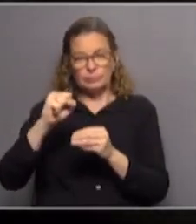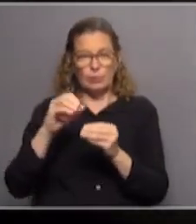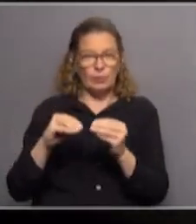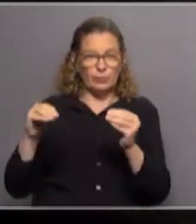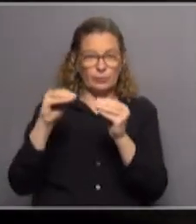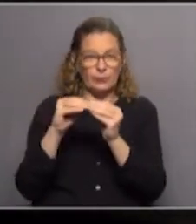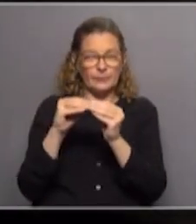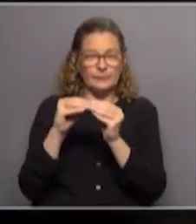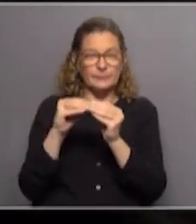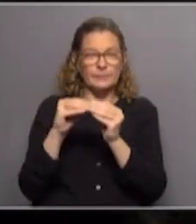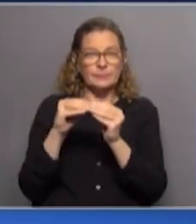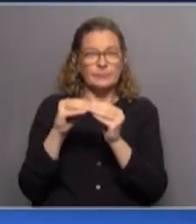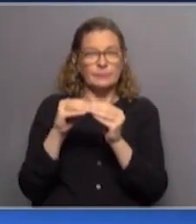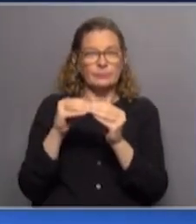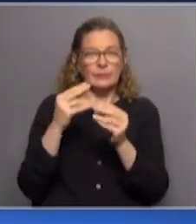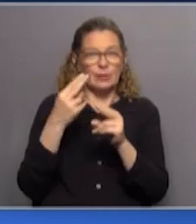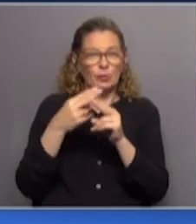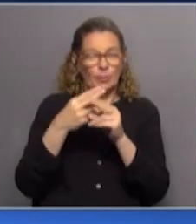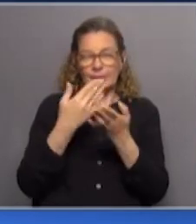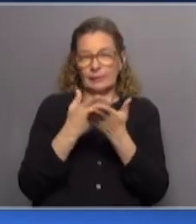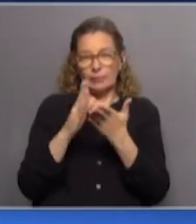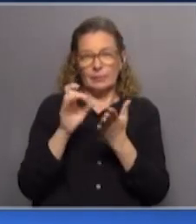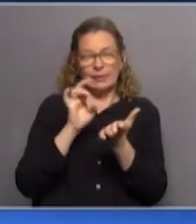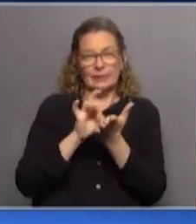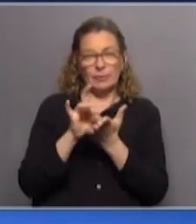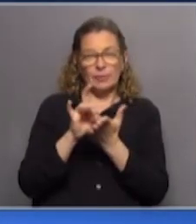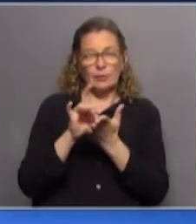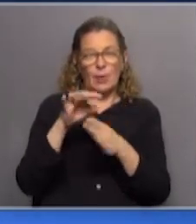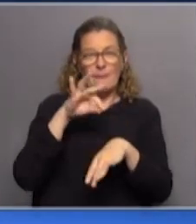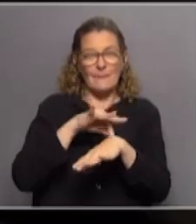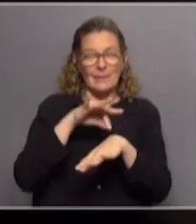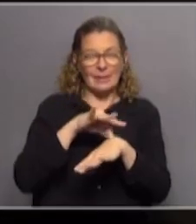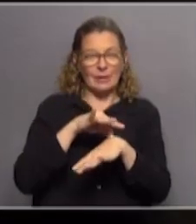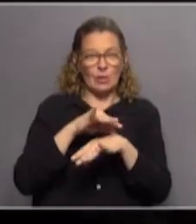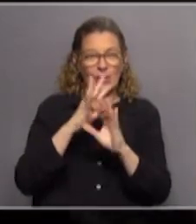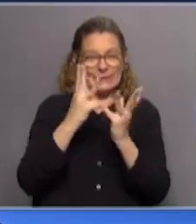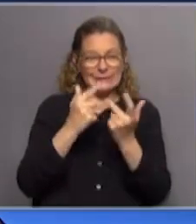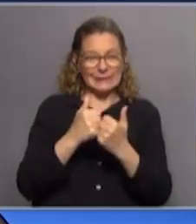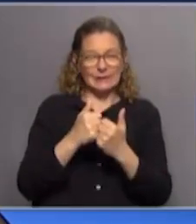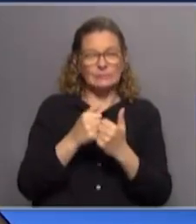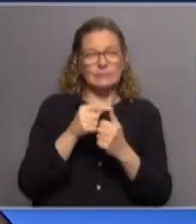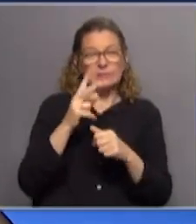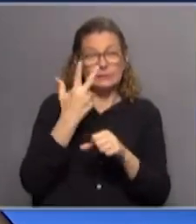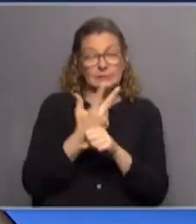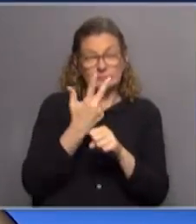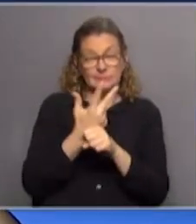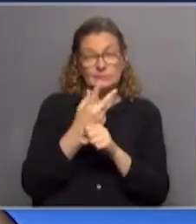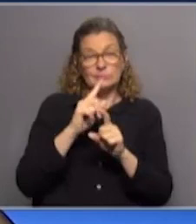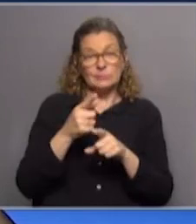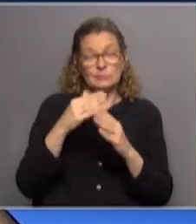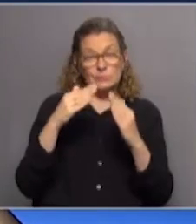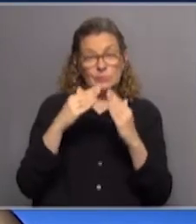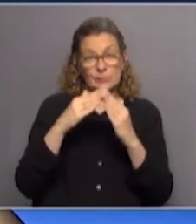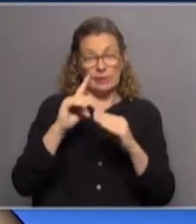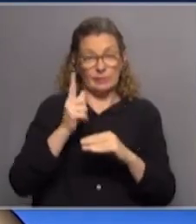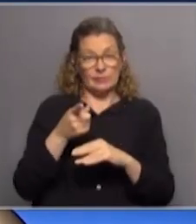nombres, por el Servicio Médico Integral, el SMI. Y la tercera intervenida fue Casa